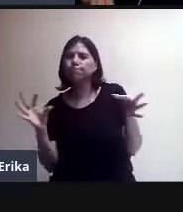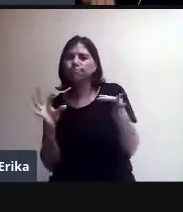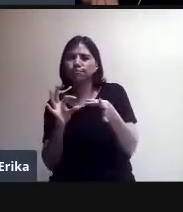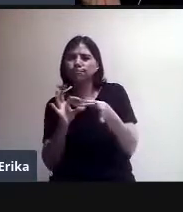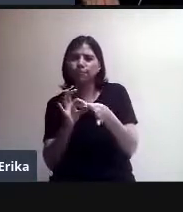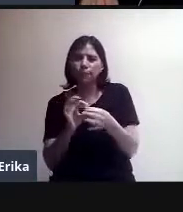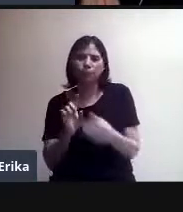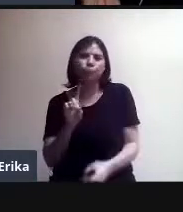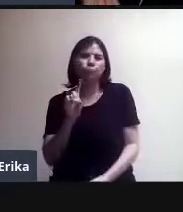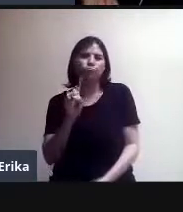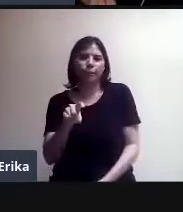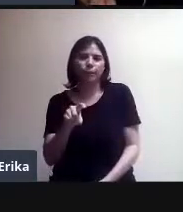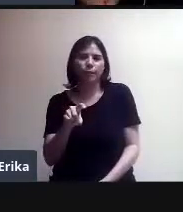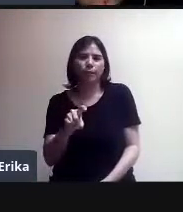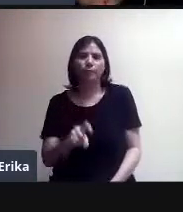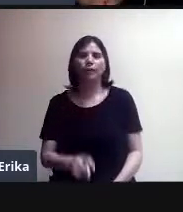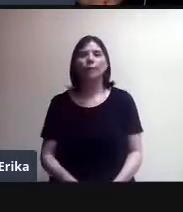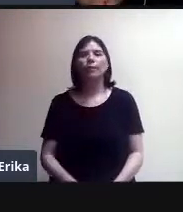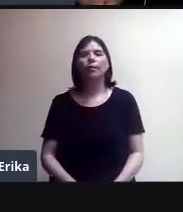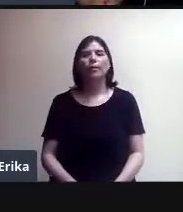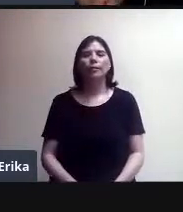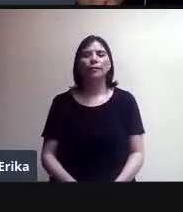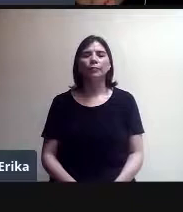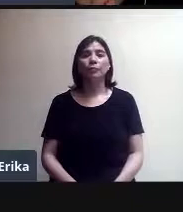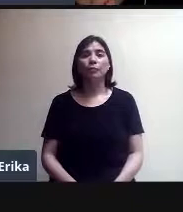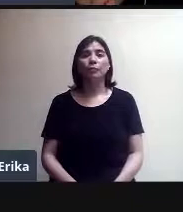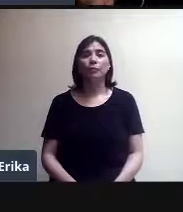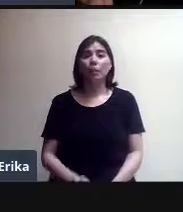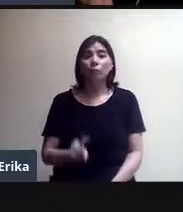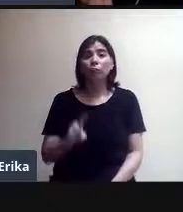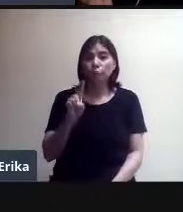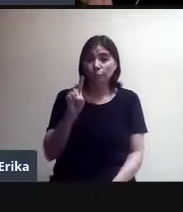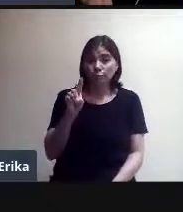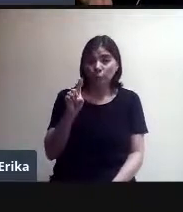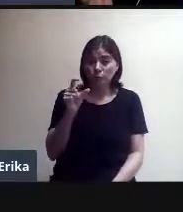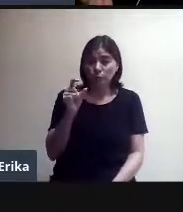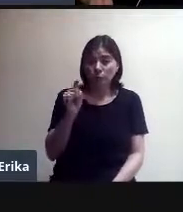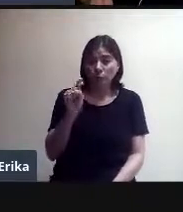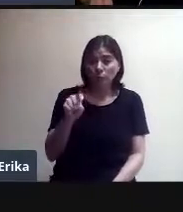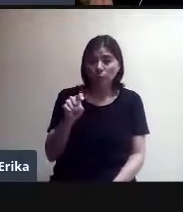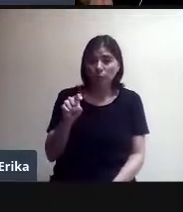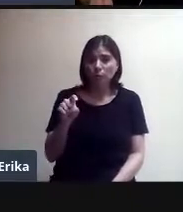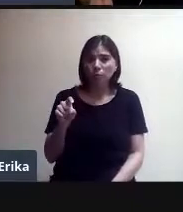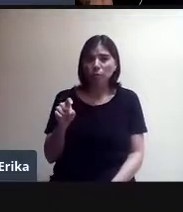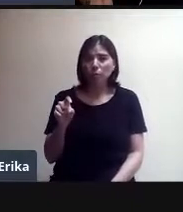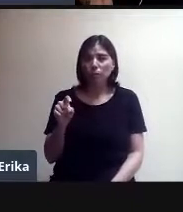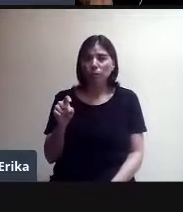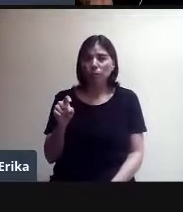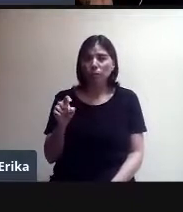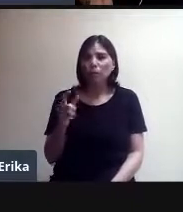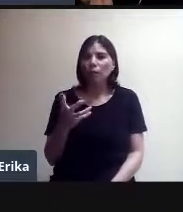y con este botón genero el vínculo.